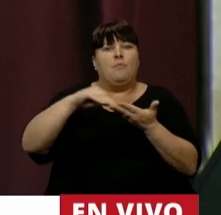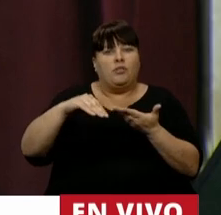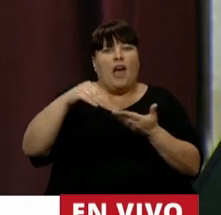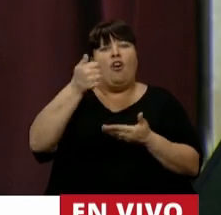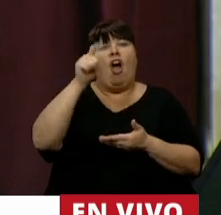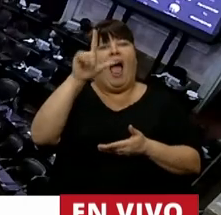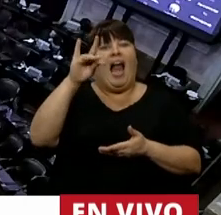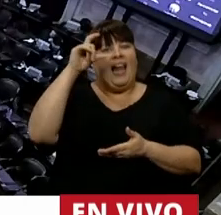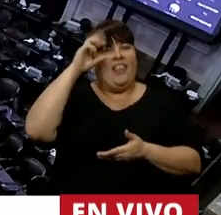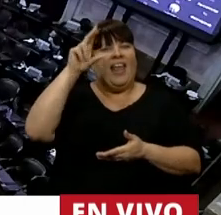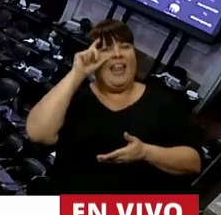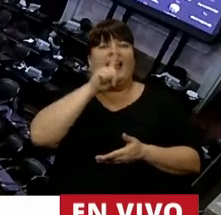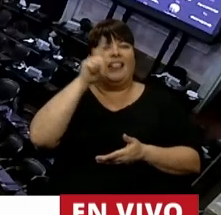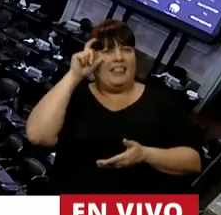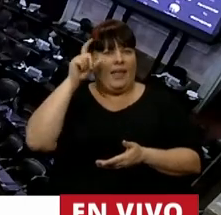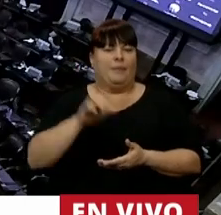Juan Carlos Alderete.